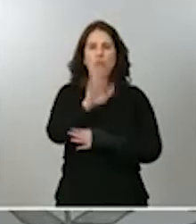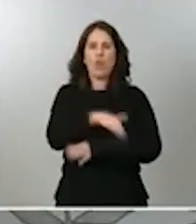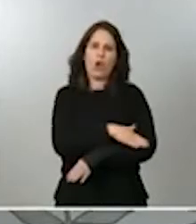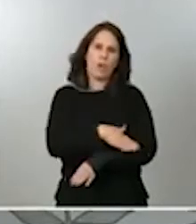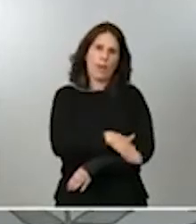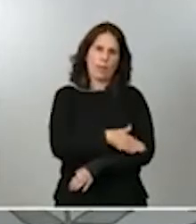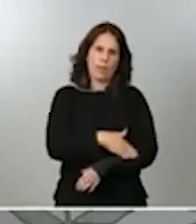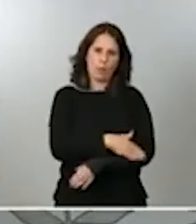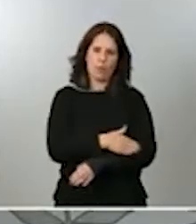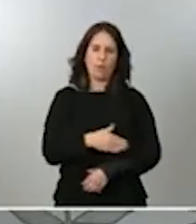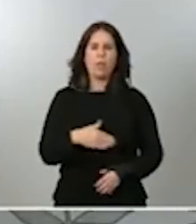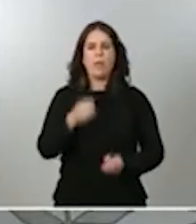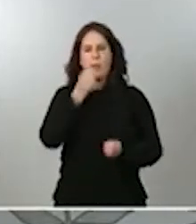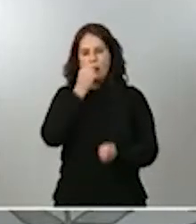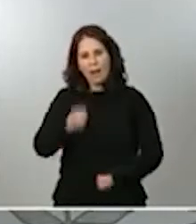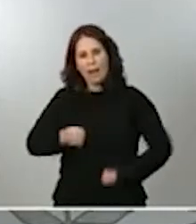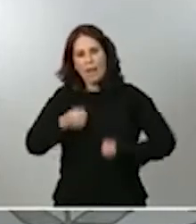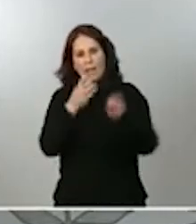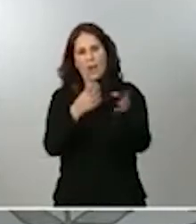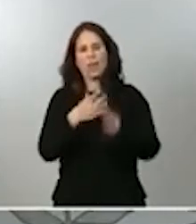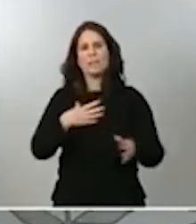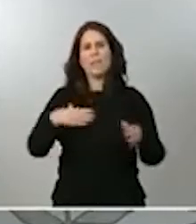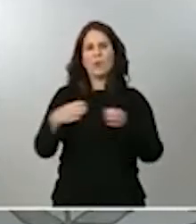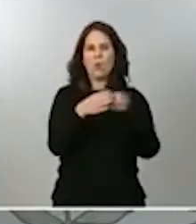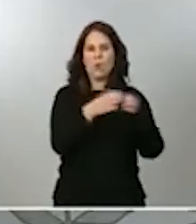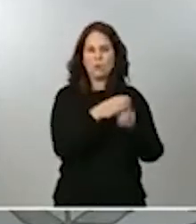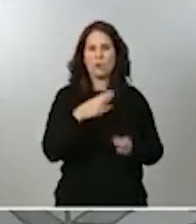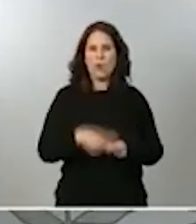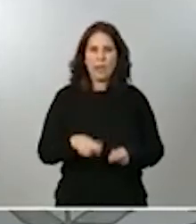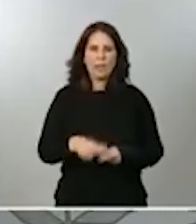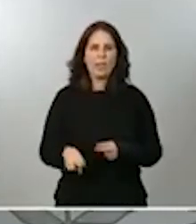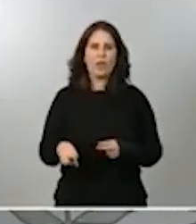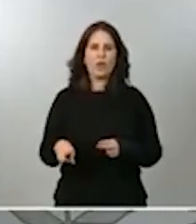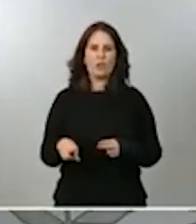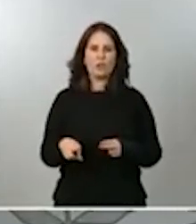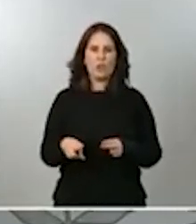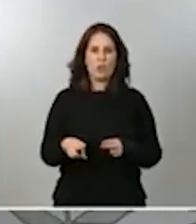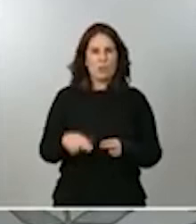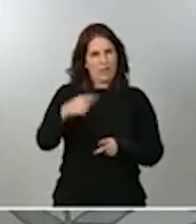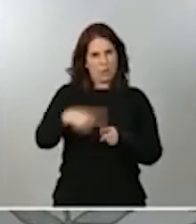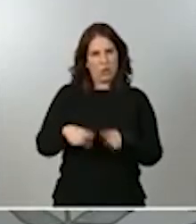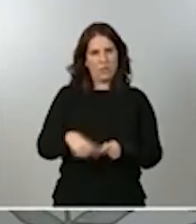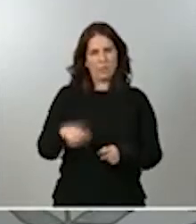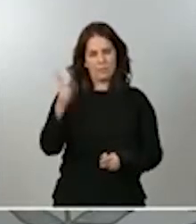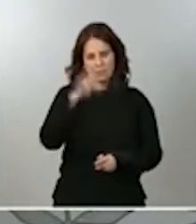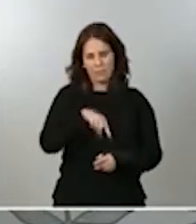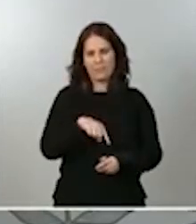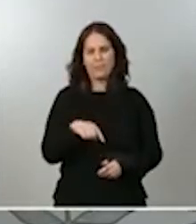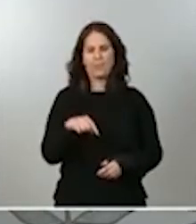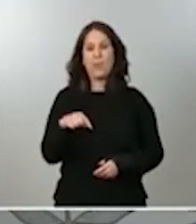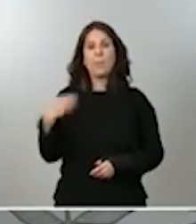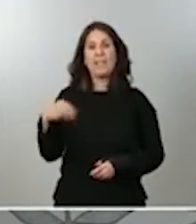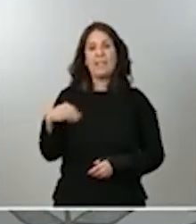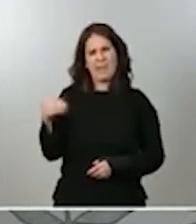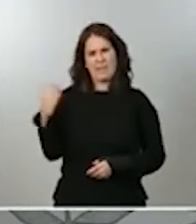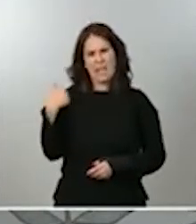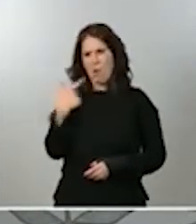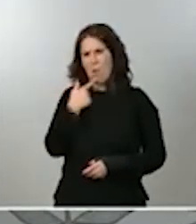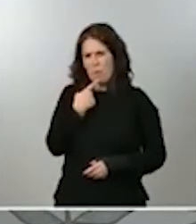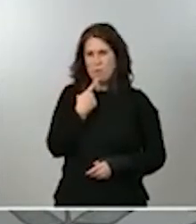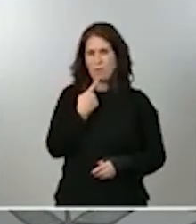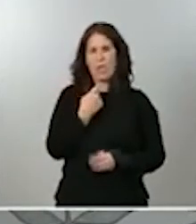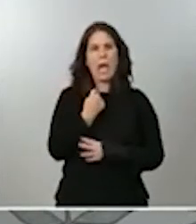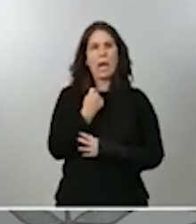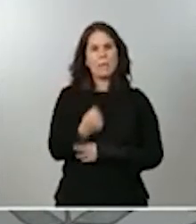formuladas por las formaciones políticas que lo componen. Y este Gobierno, en palabras de su presidente, apoya la Constitución